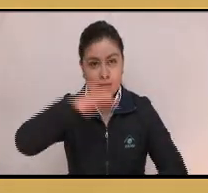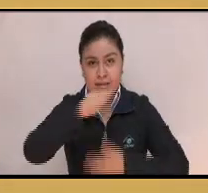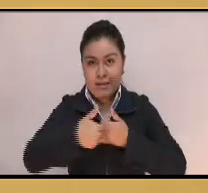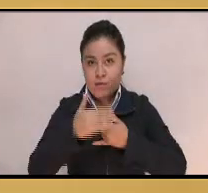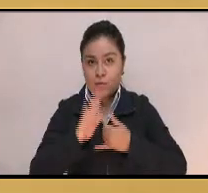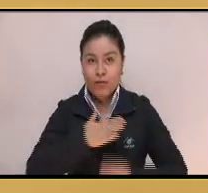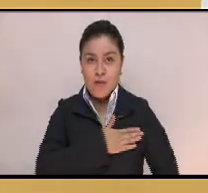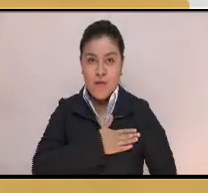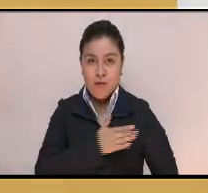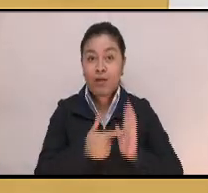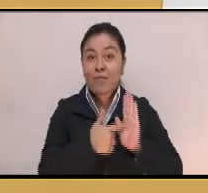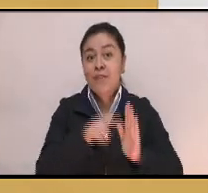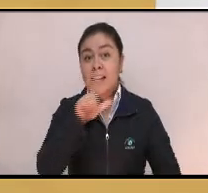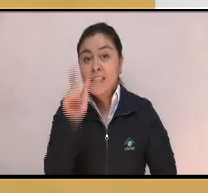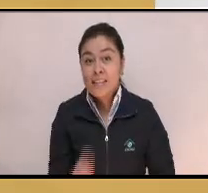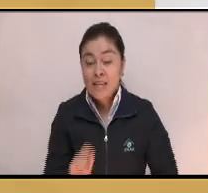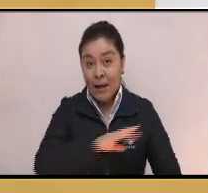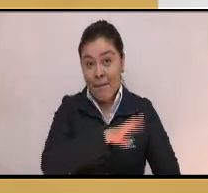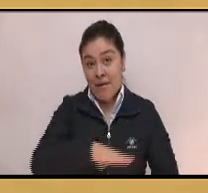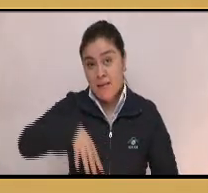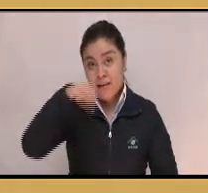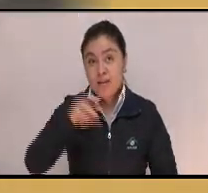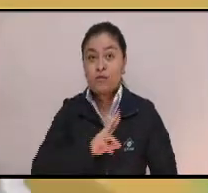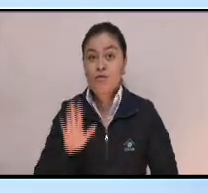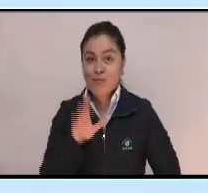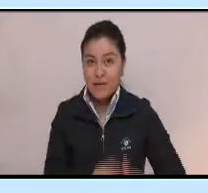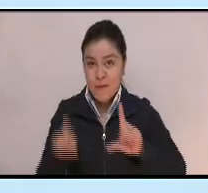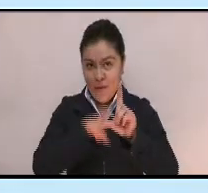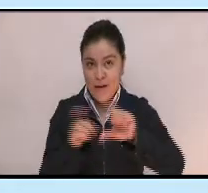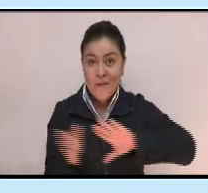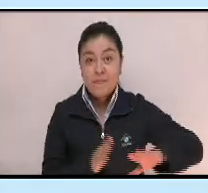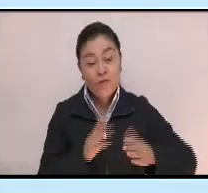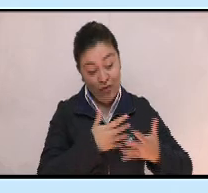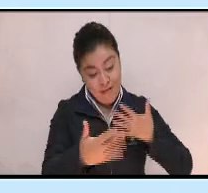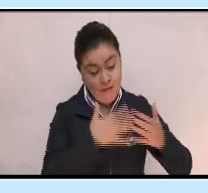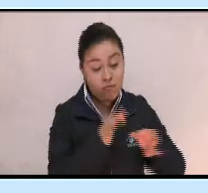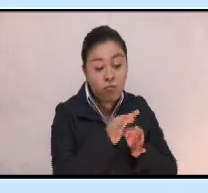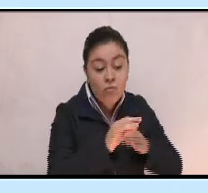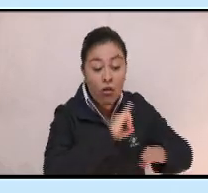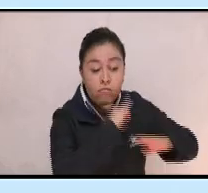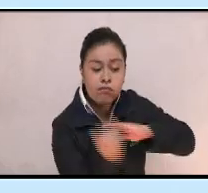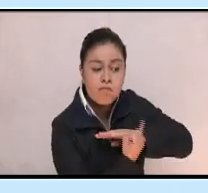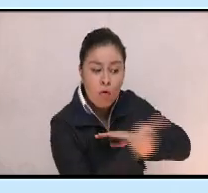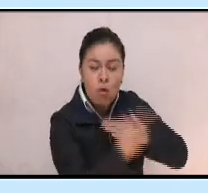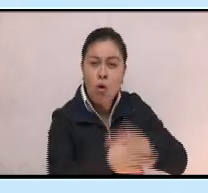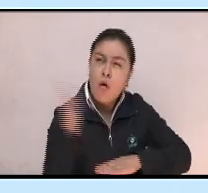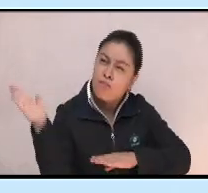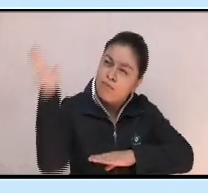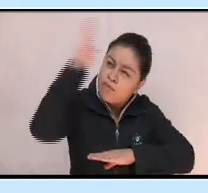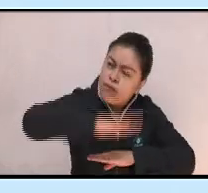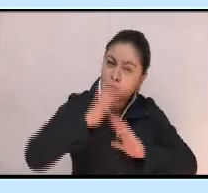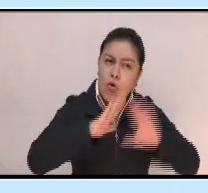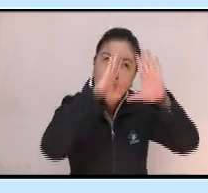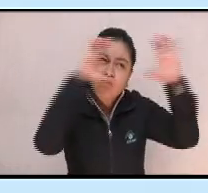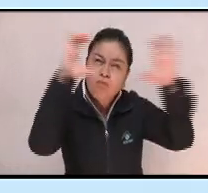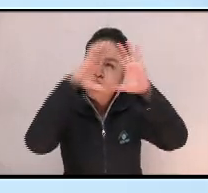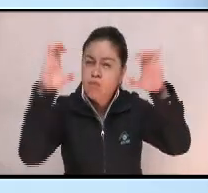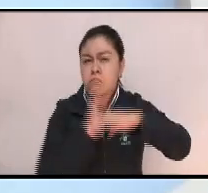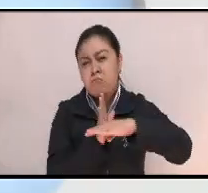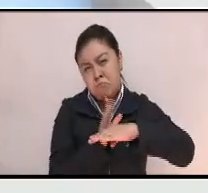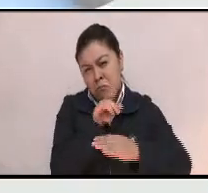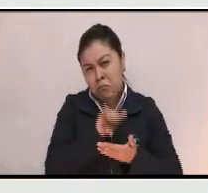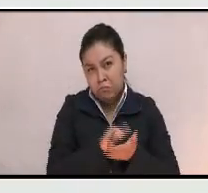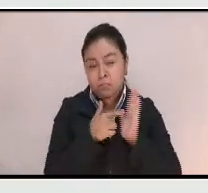de Bolívar, Cesar, Magdalena y sur de La Guajira. En San Andrés y Providencia nos espera una tarde con cielo entreparcial y mayormente cubierto.